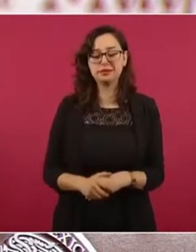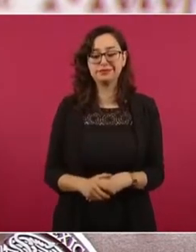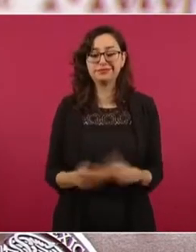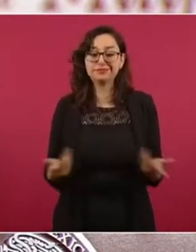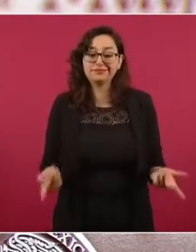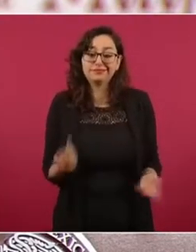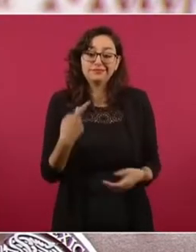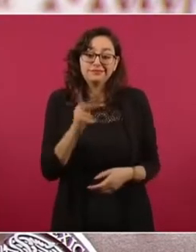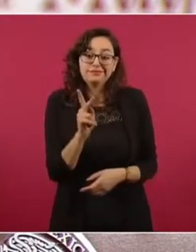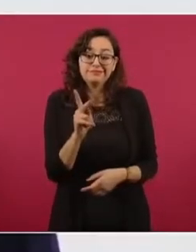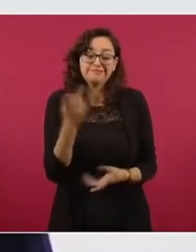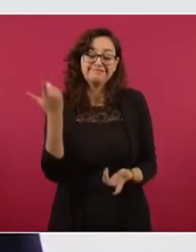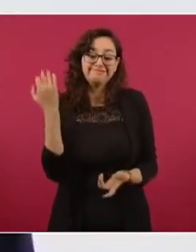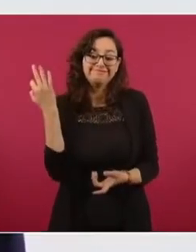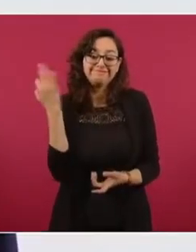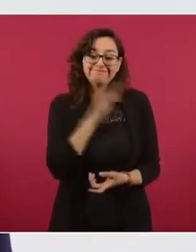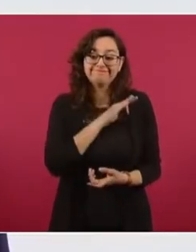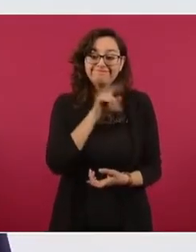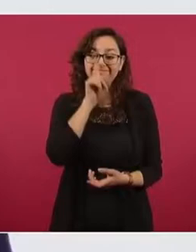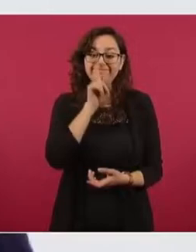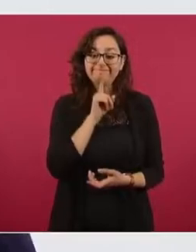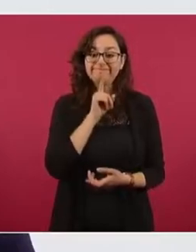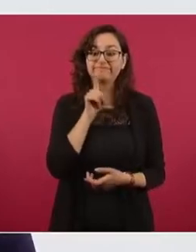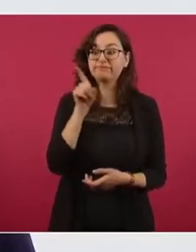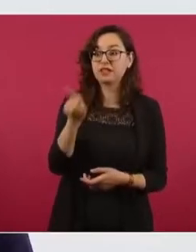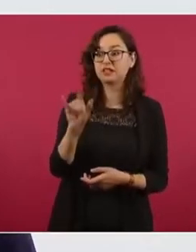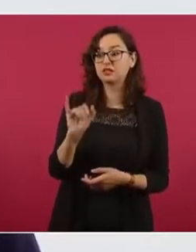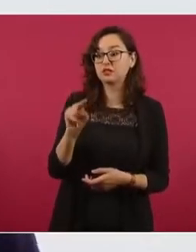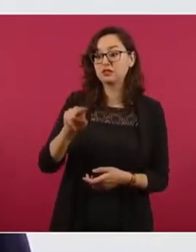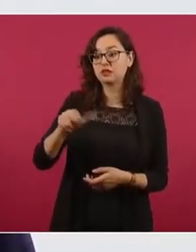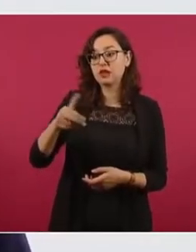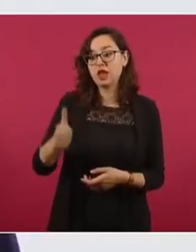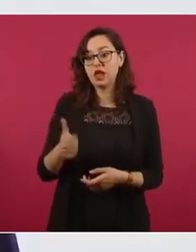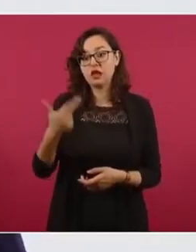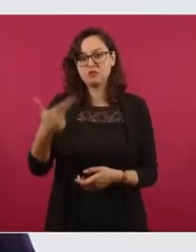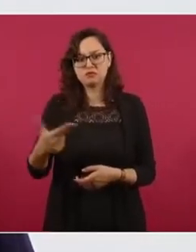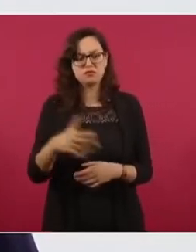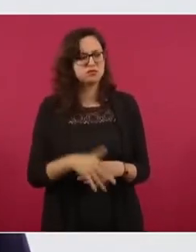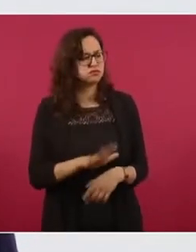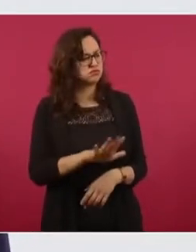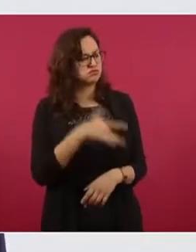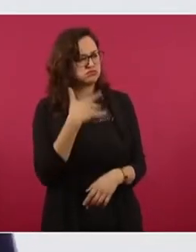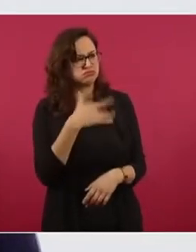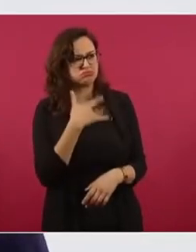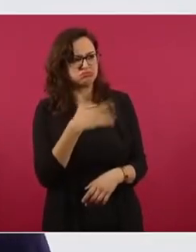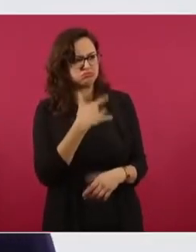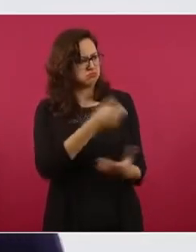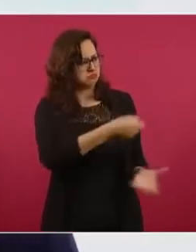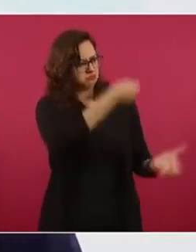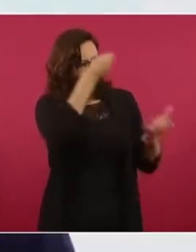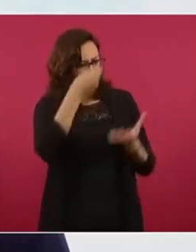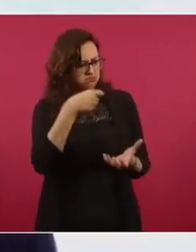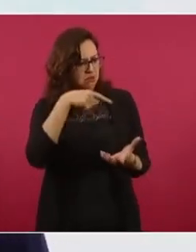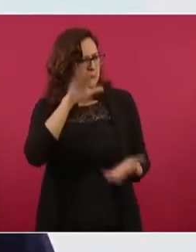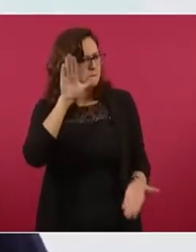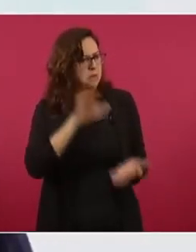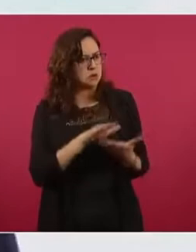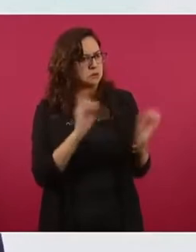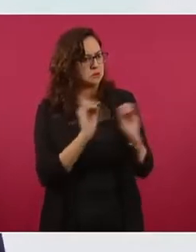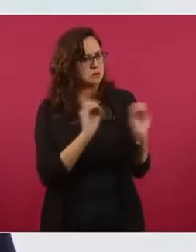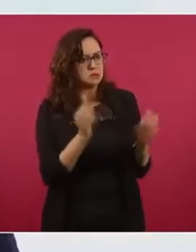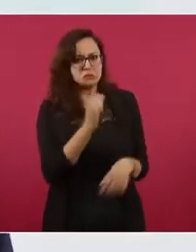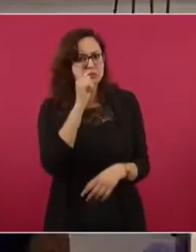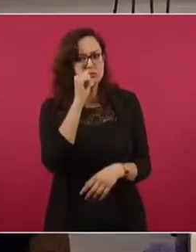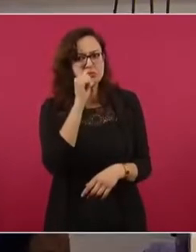Instituto Nacional de Antropología e Historia informó que para este año no hubo reducción presupuestal y que